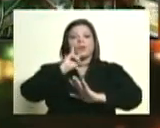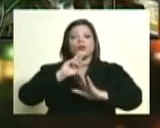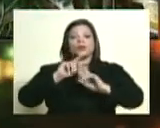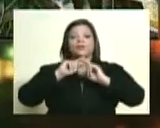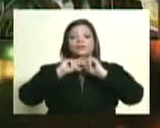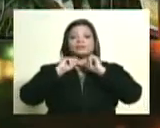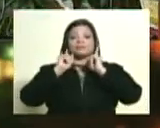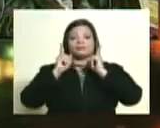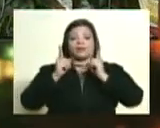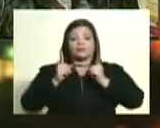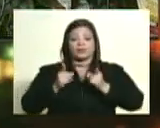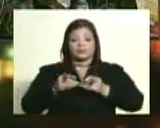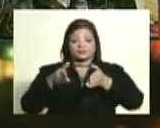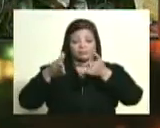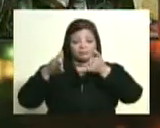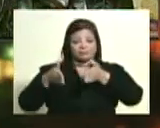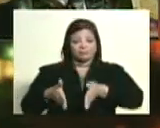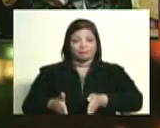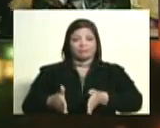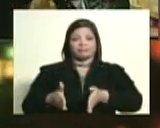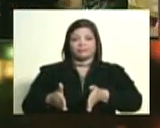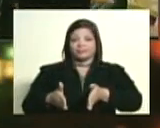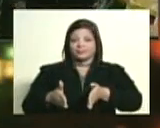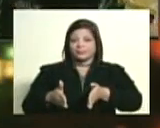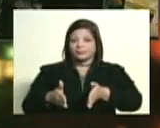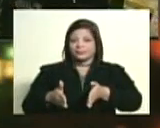toma formas inusitadas